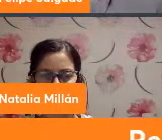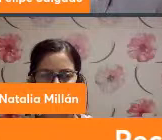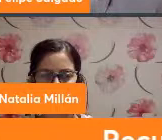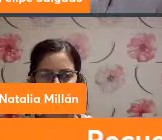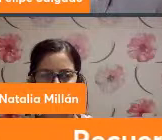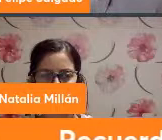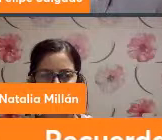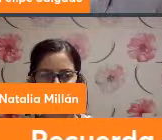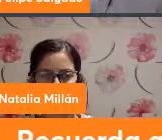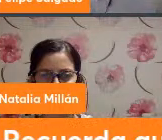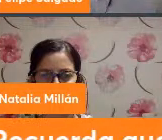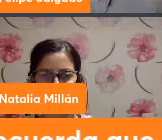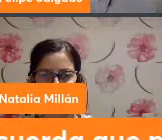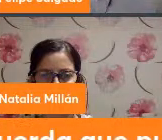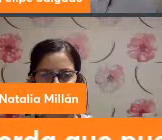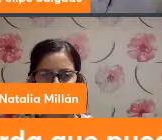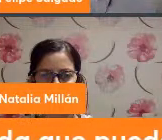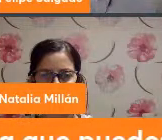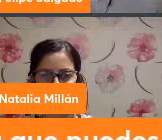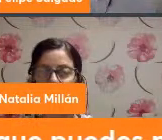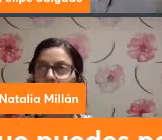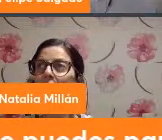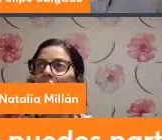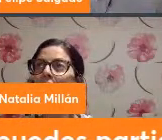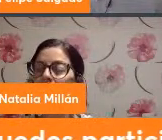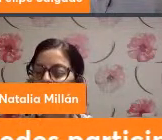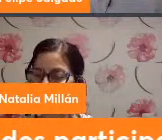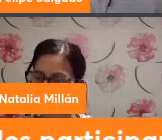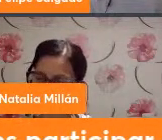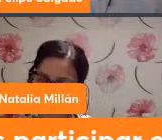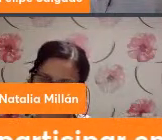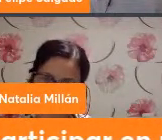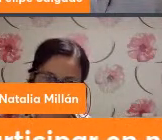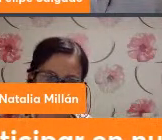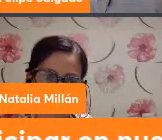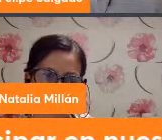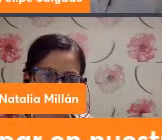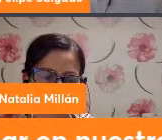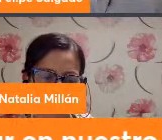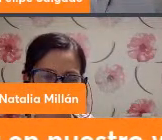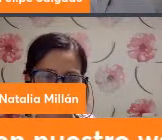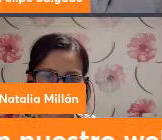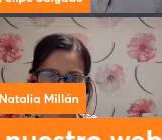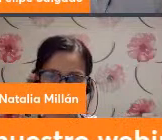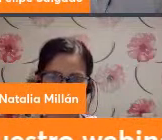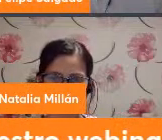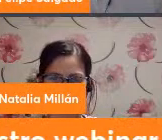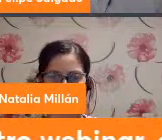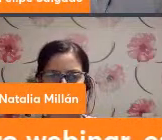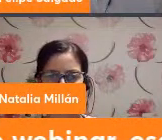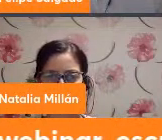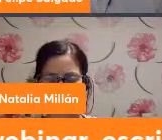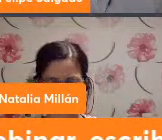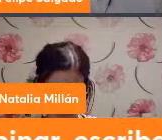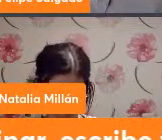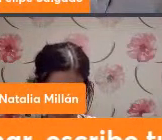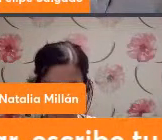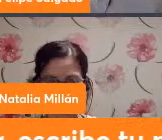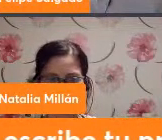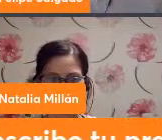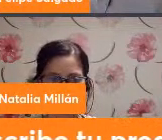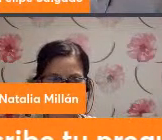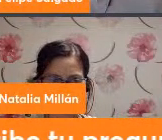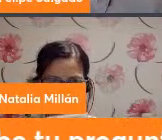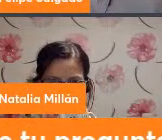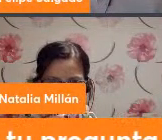matriz de riesgo que hemos publicado este año y con los procesos de debida diligencia donde hemos compartido las experiencias entre las